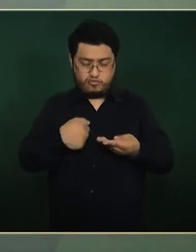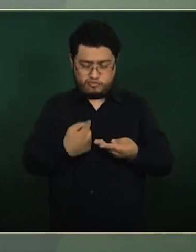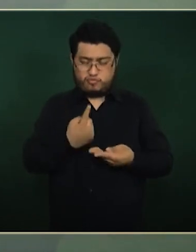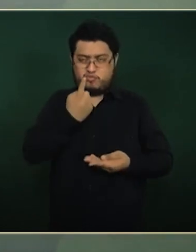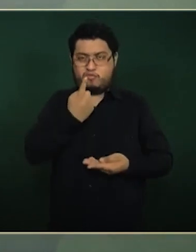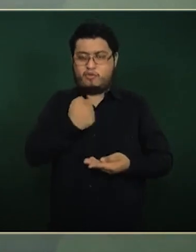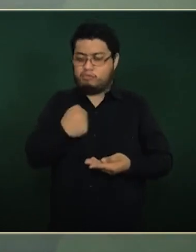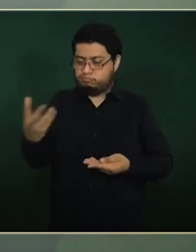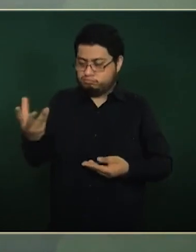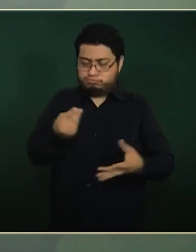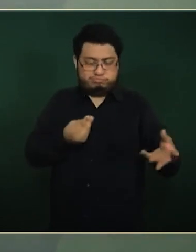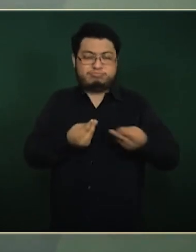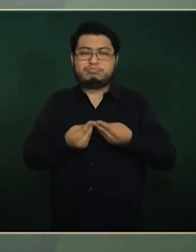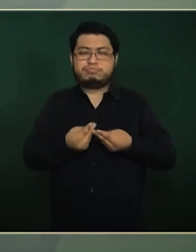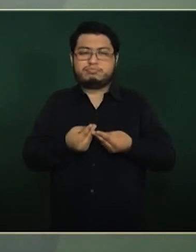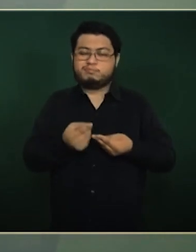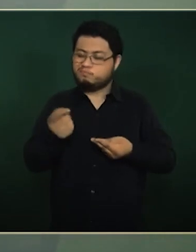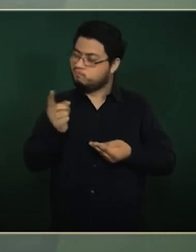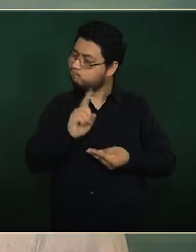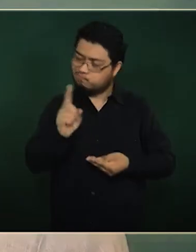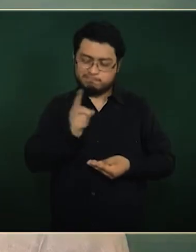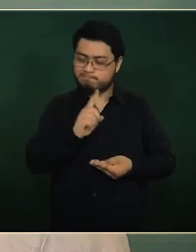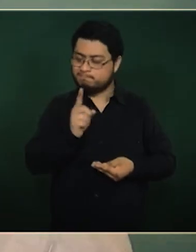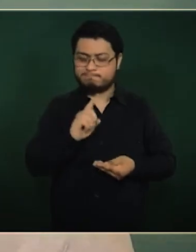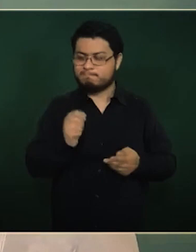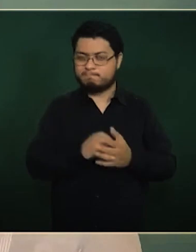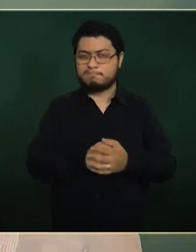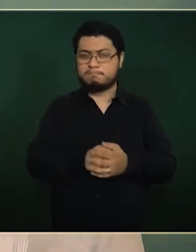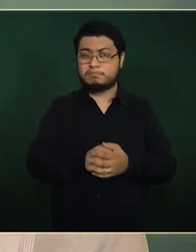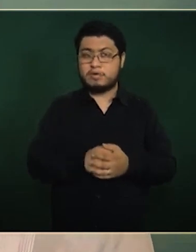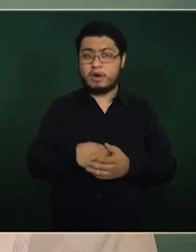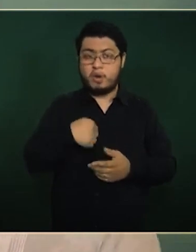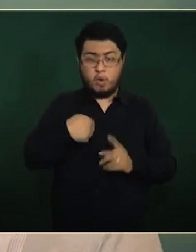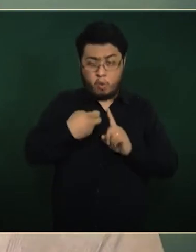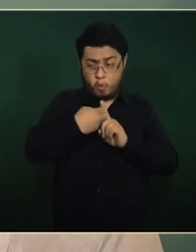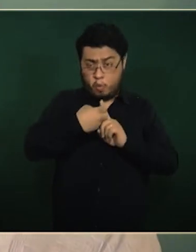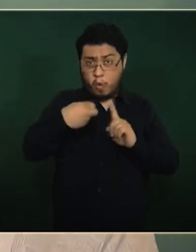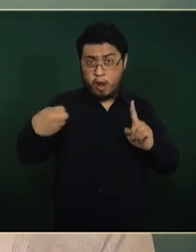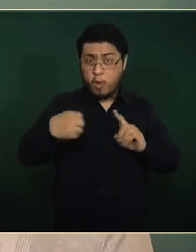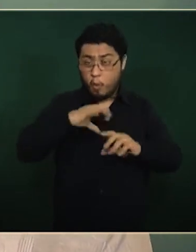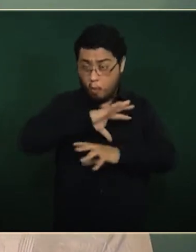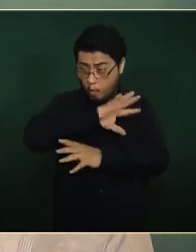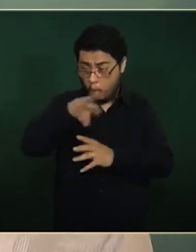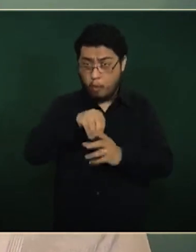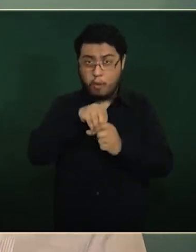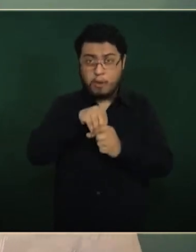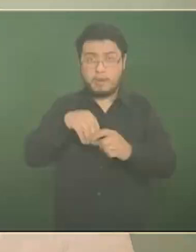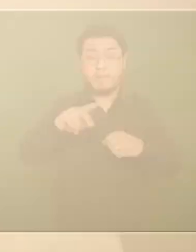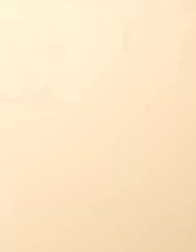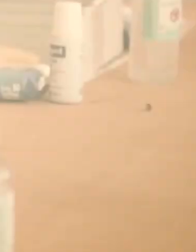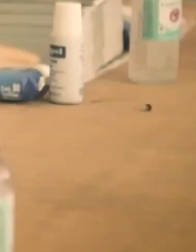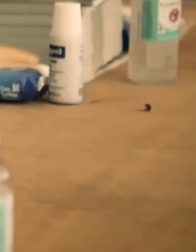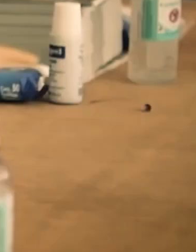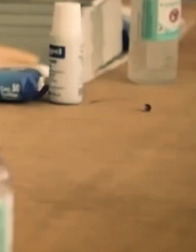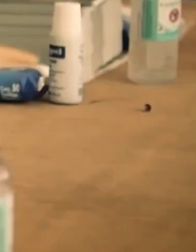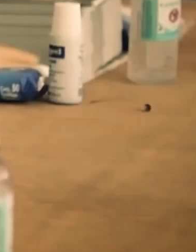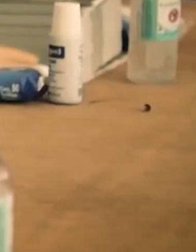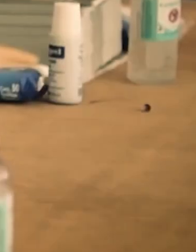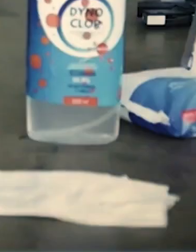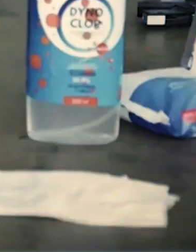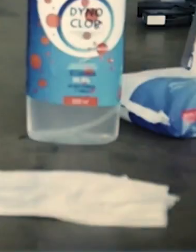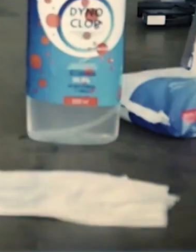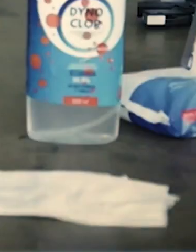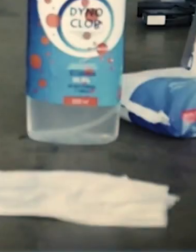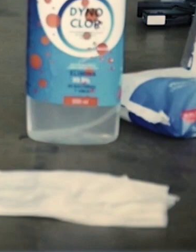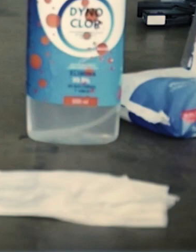nacional organice las elecciones en todo el país. Nuevamente